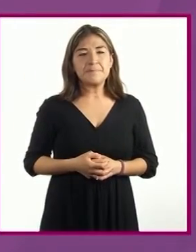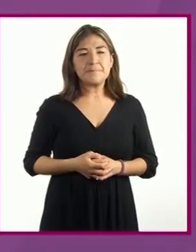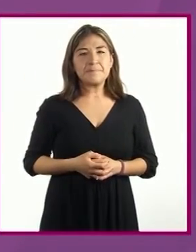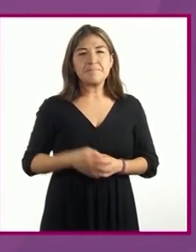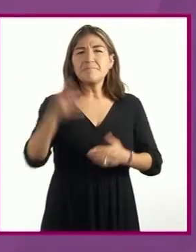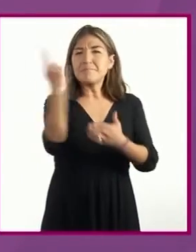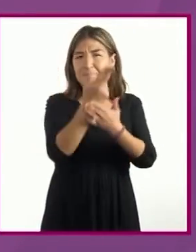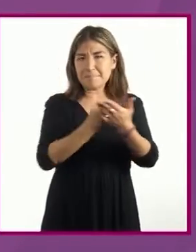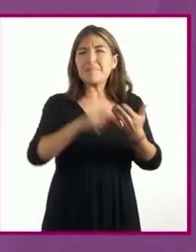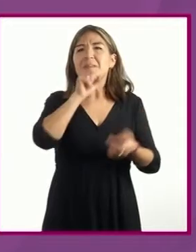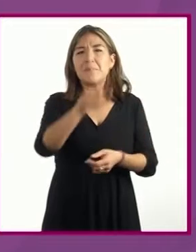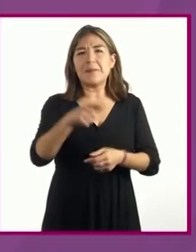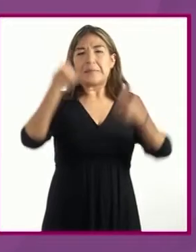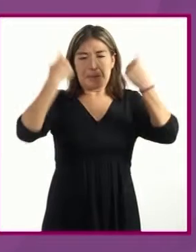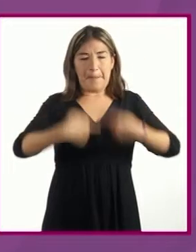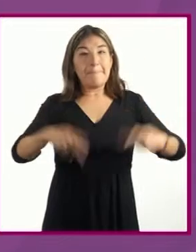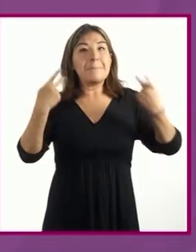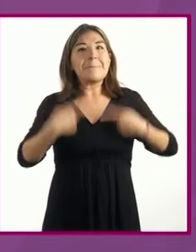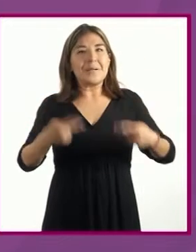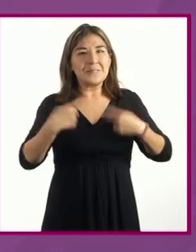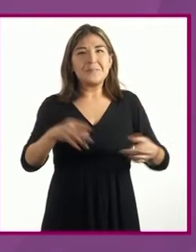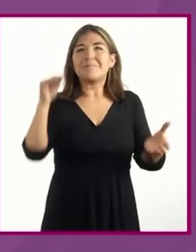Dibuja también a los personajes.